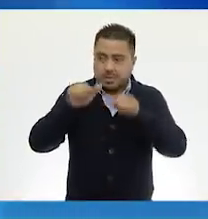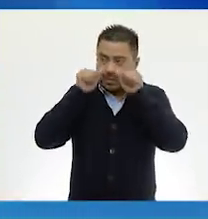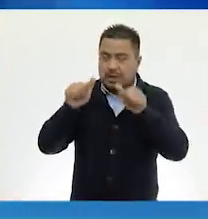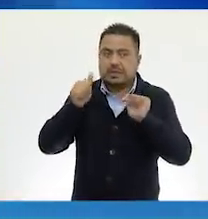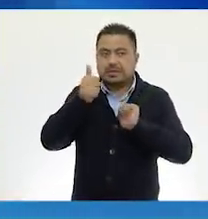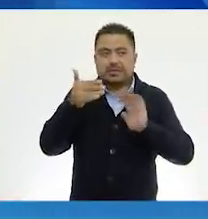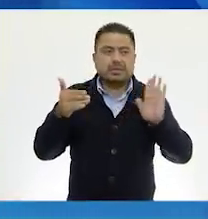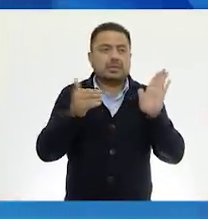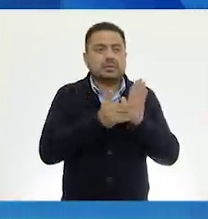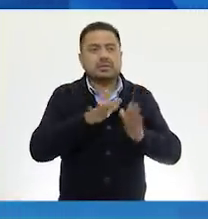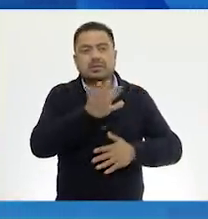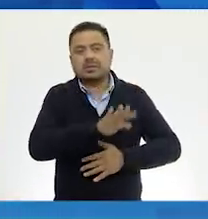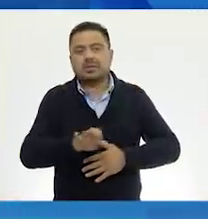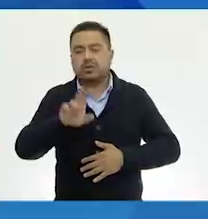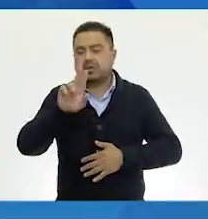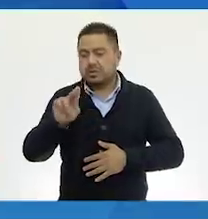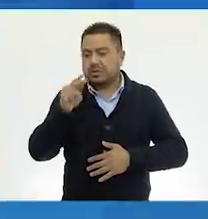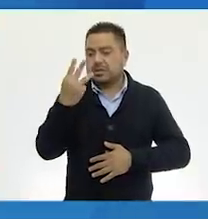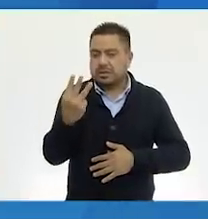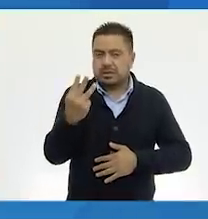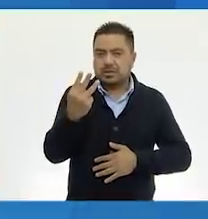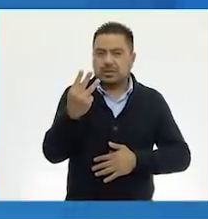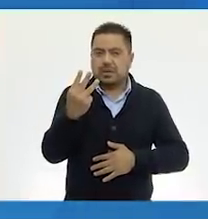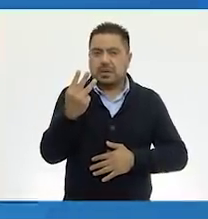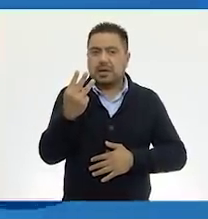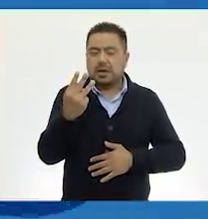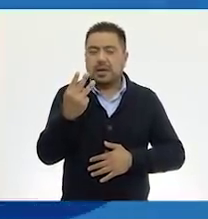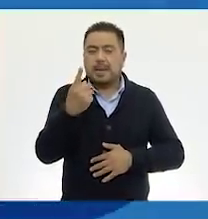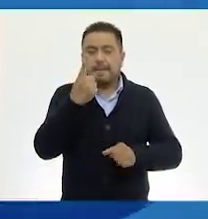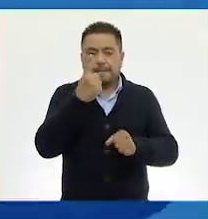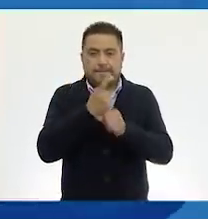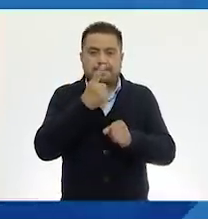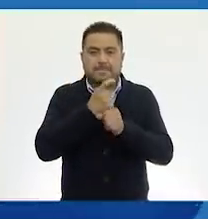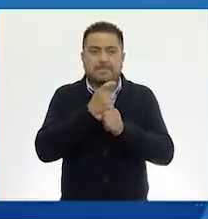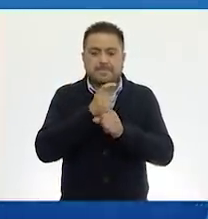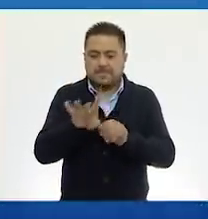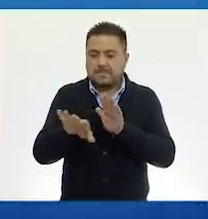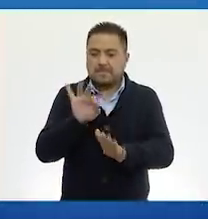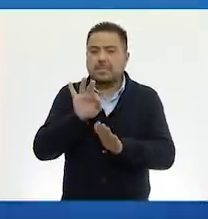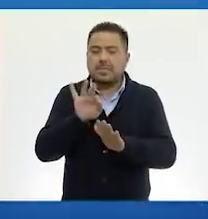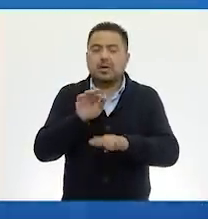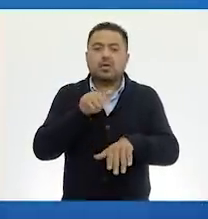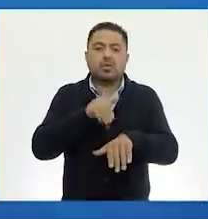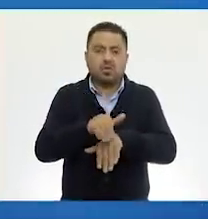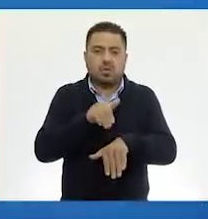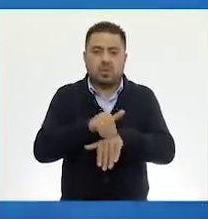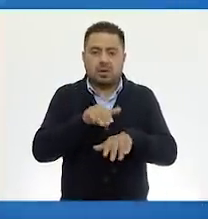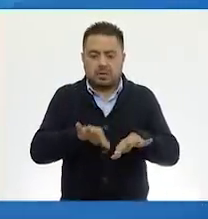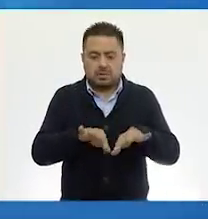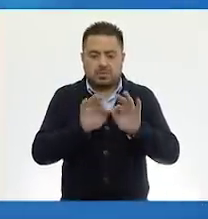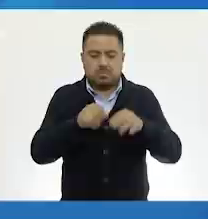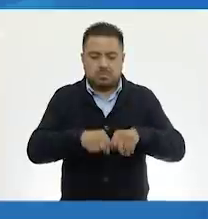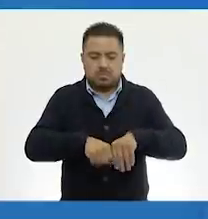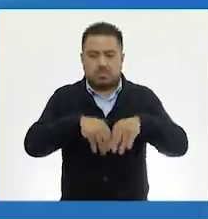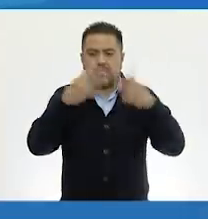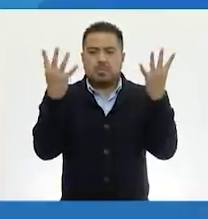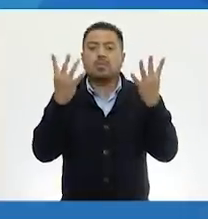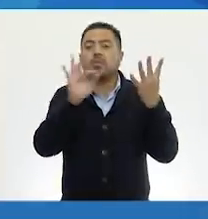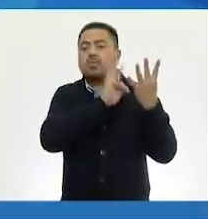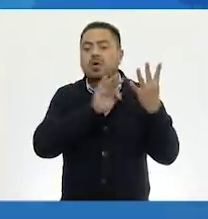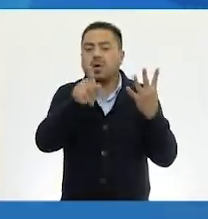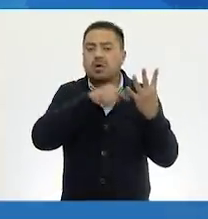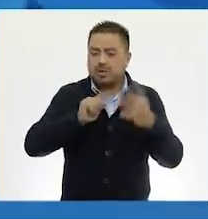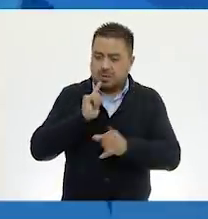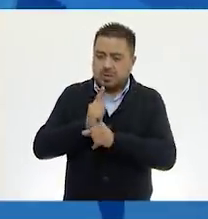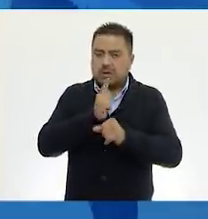seis mil quinientos ochenta y tres. Y en su primera vuelta, toma las siguientes tarjetas. Y podemos ver que